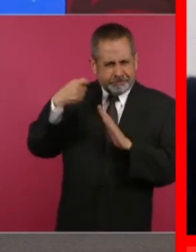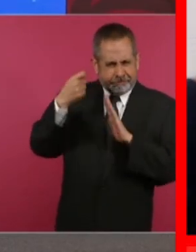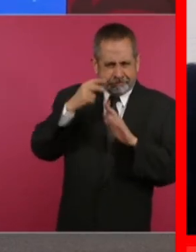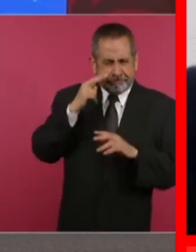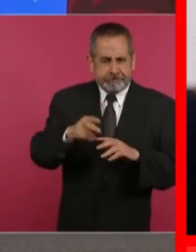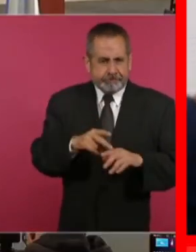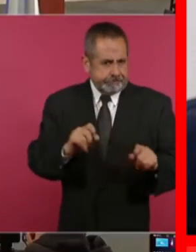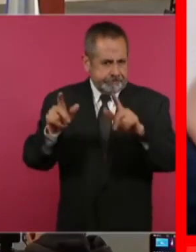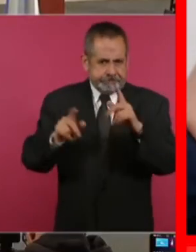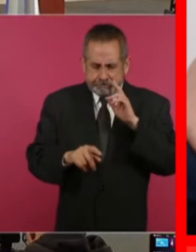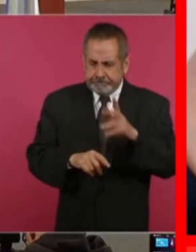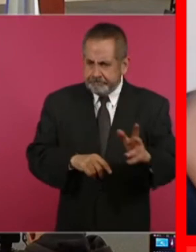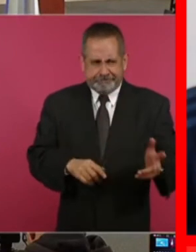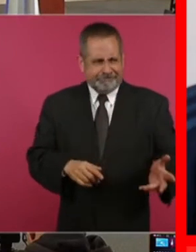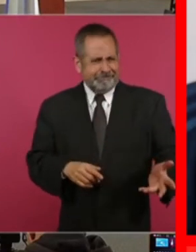a ver si lo ponemos.